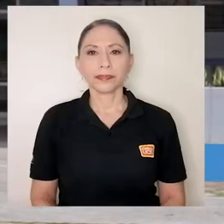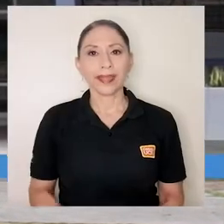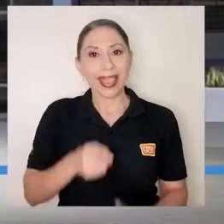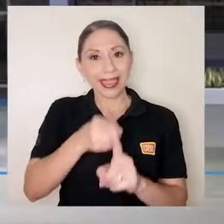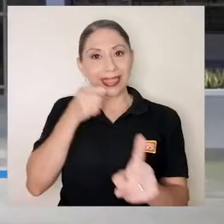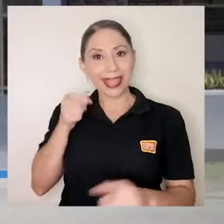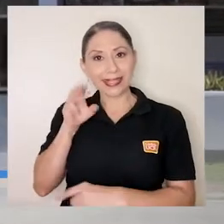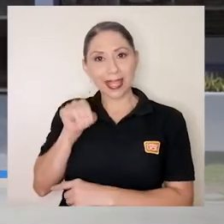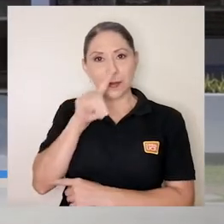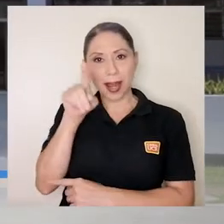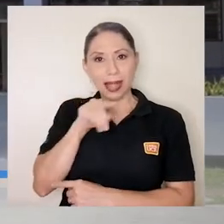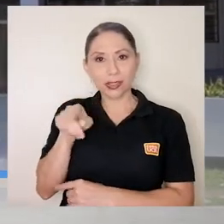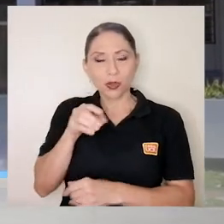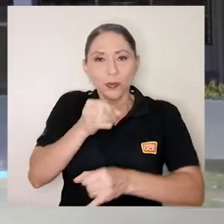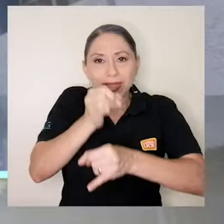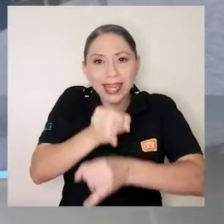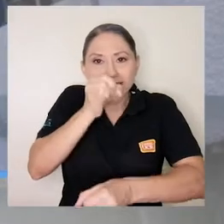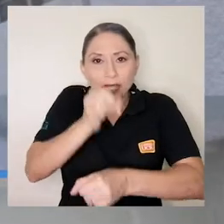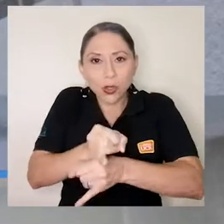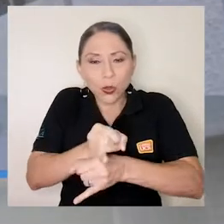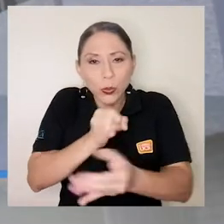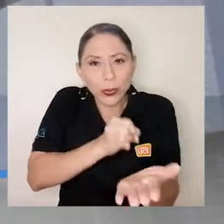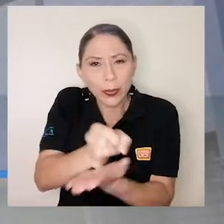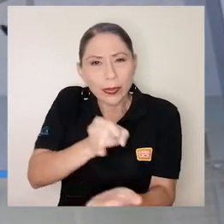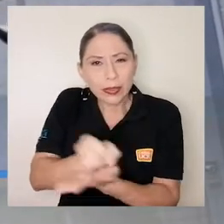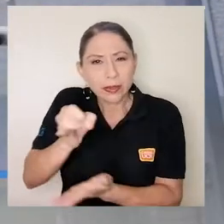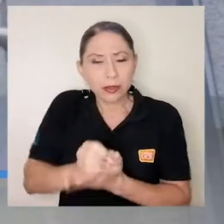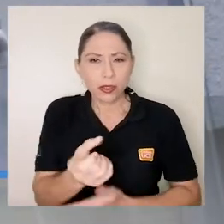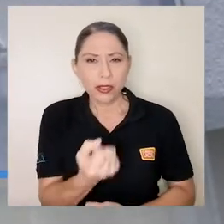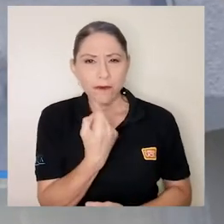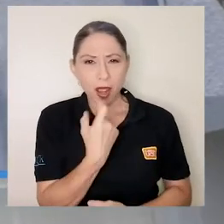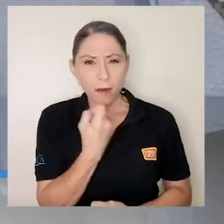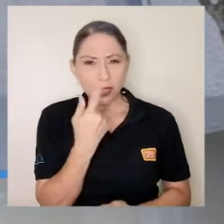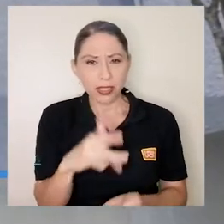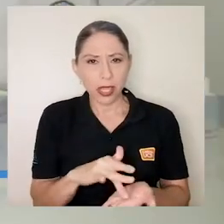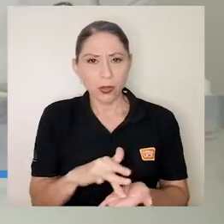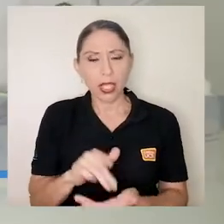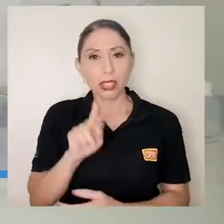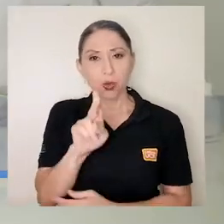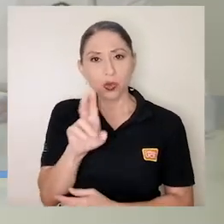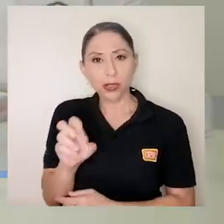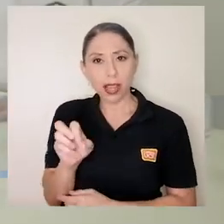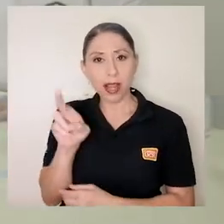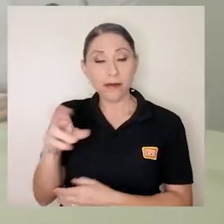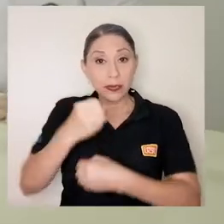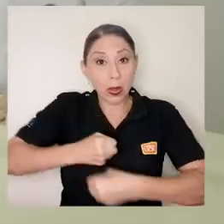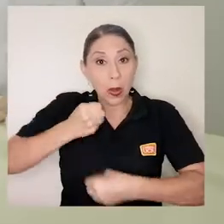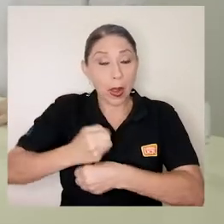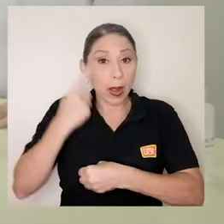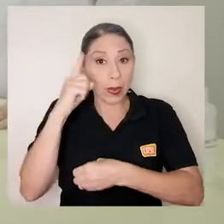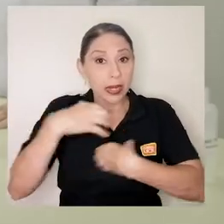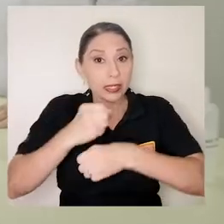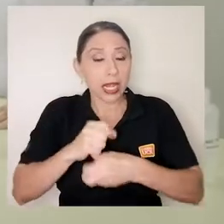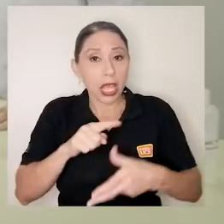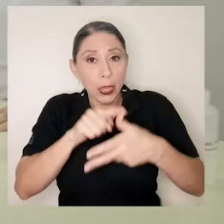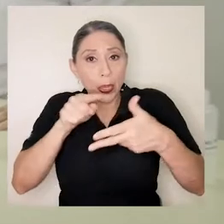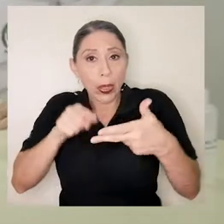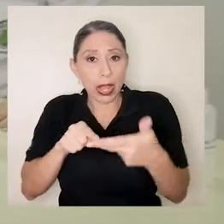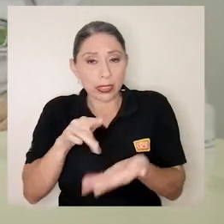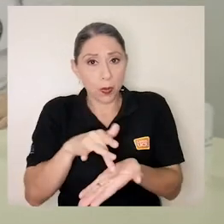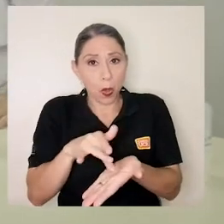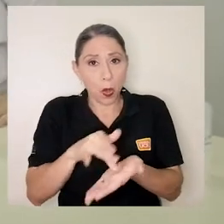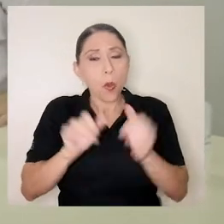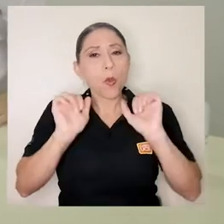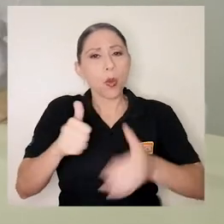Desde el mes de marzo, el Instituto de Investigaciones Farmacéuticas de la UCR trabaja en la formulación de tres medicamentos que